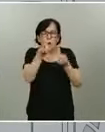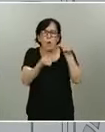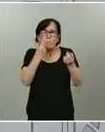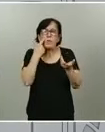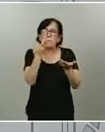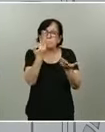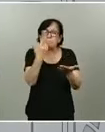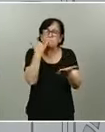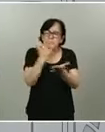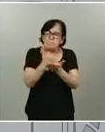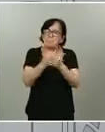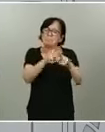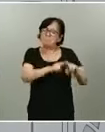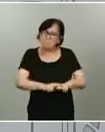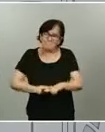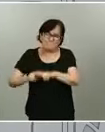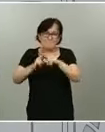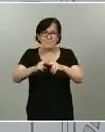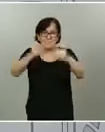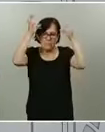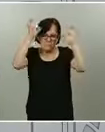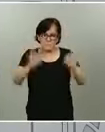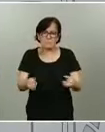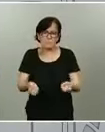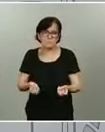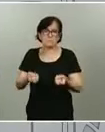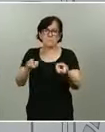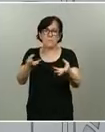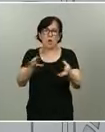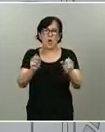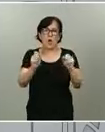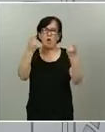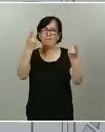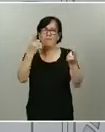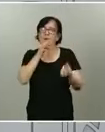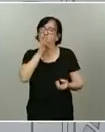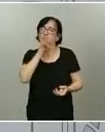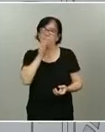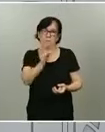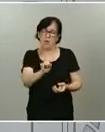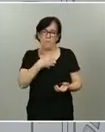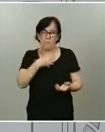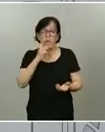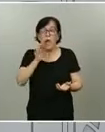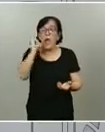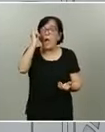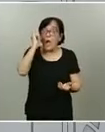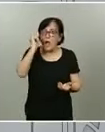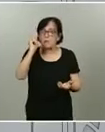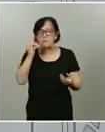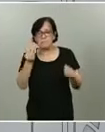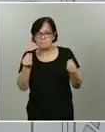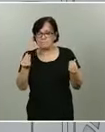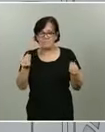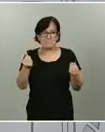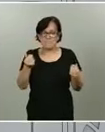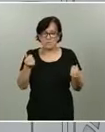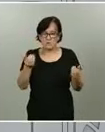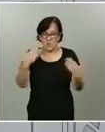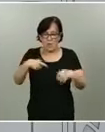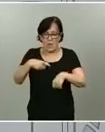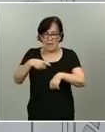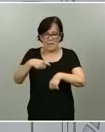todavía no puedo darles información muy sólida. Si existe ahora mismo, no hemos tenido tiempo de verificarla